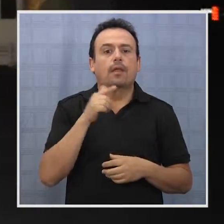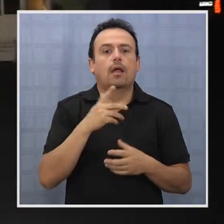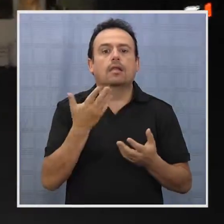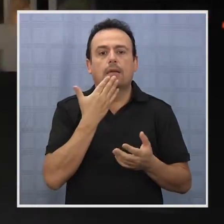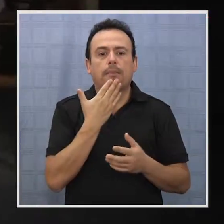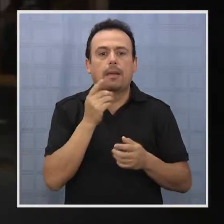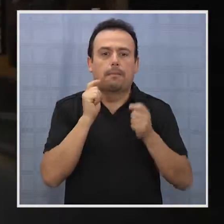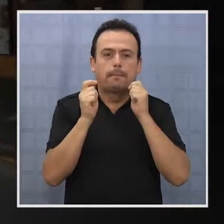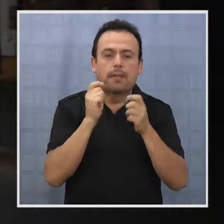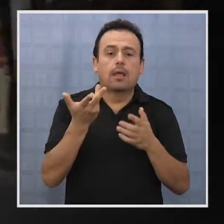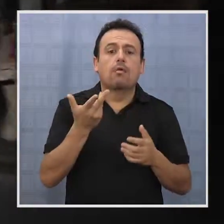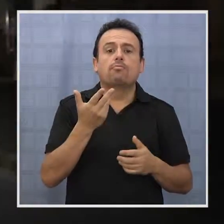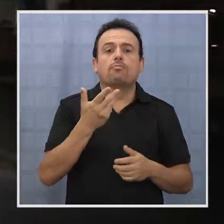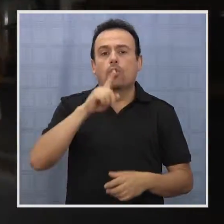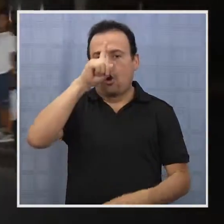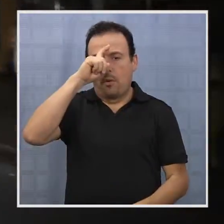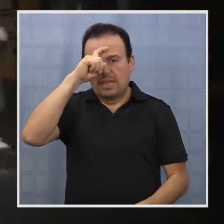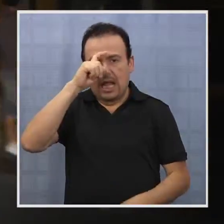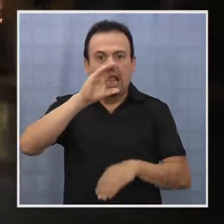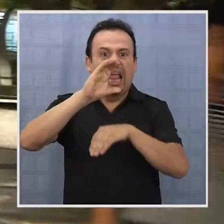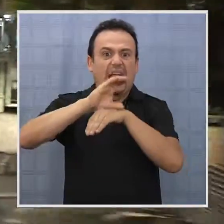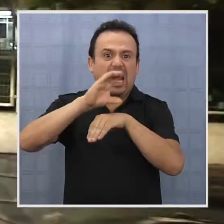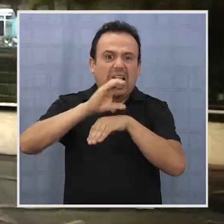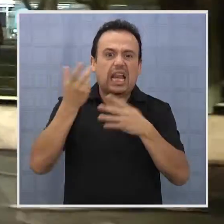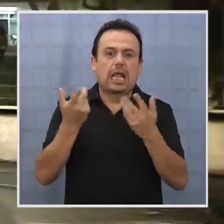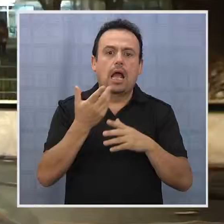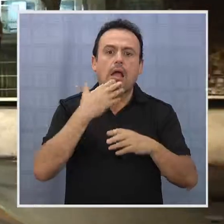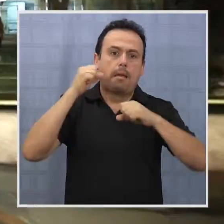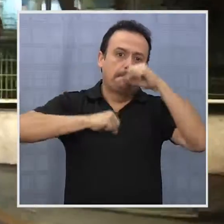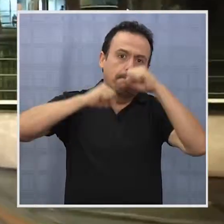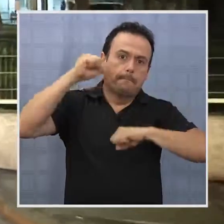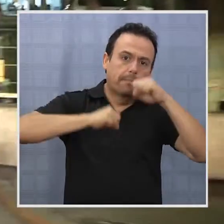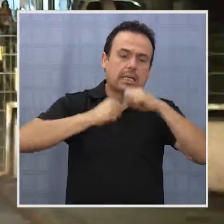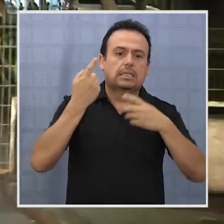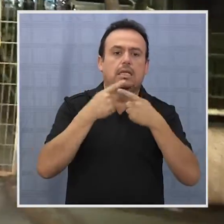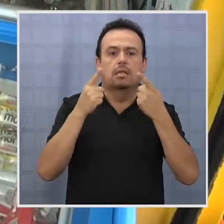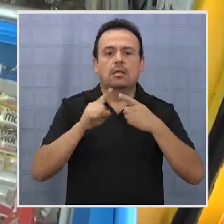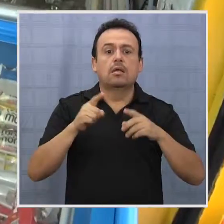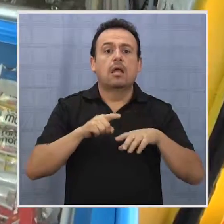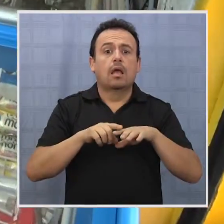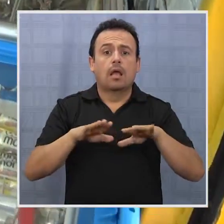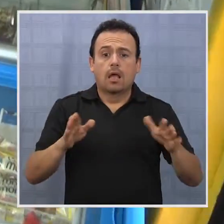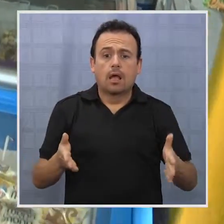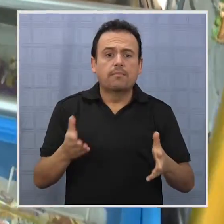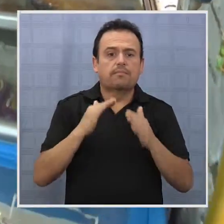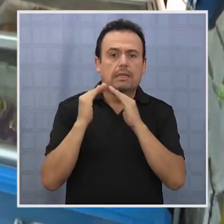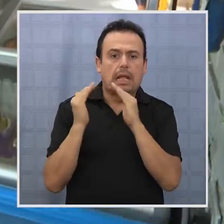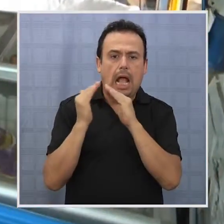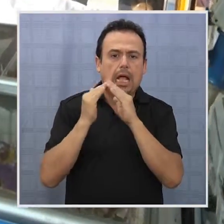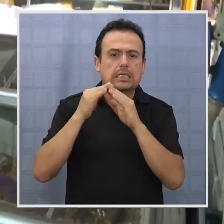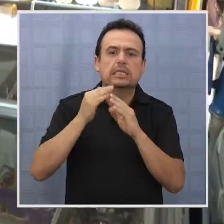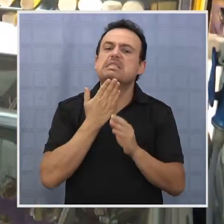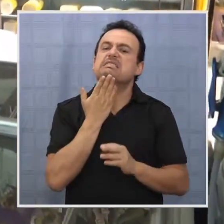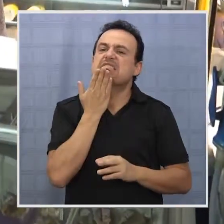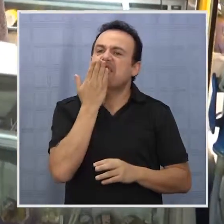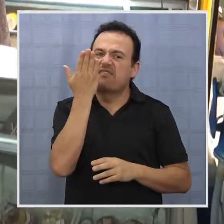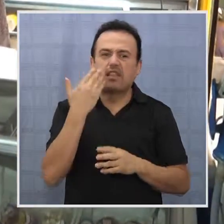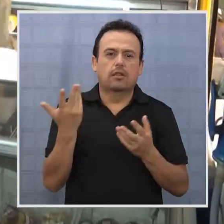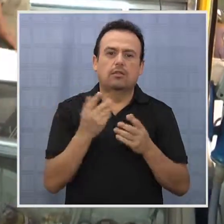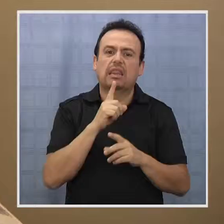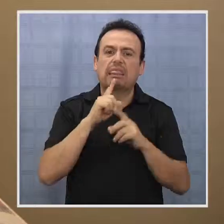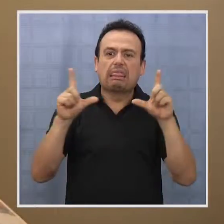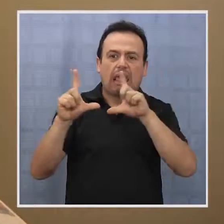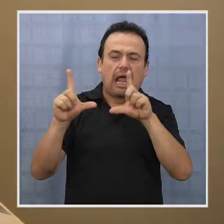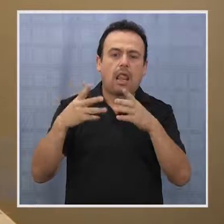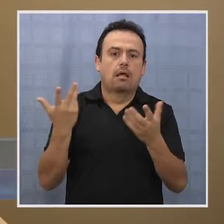entidades como hospitales, clínicas y algunas industrias, como también los artefactos eléctricos de las casas. Cualquier corte de